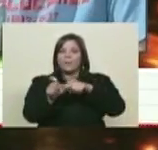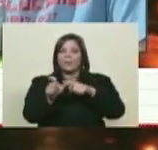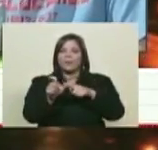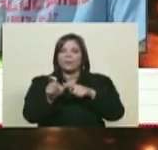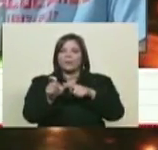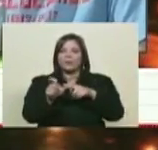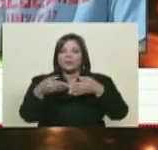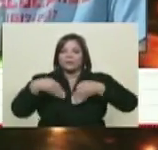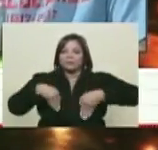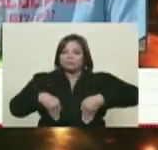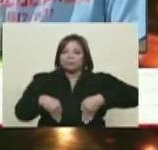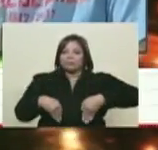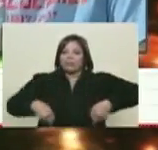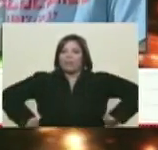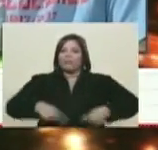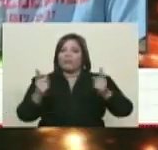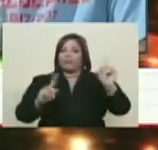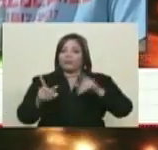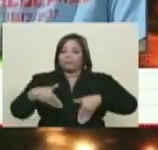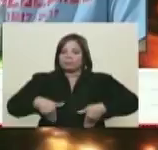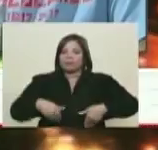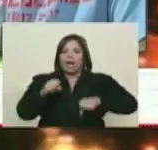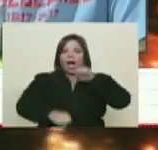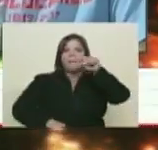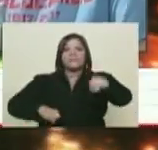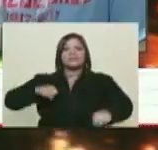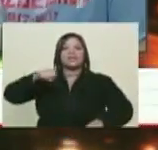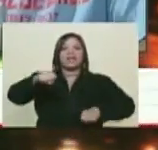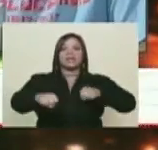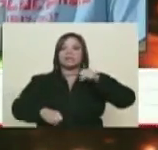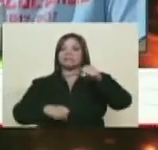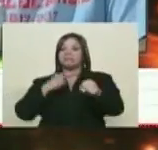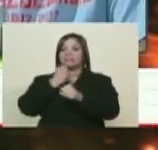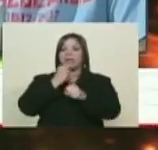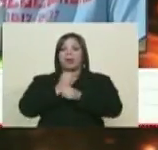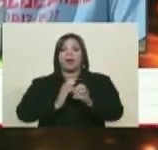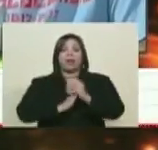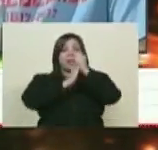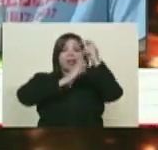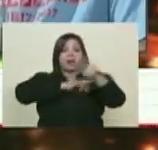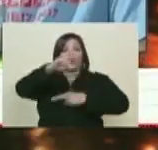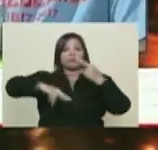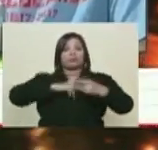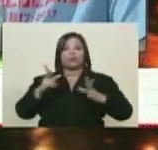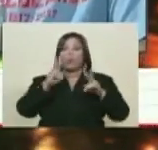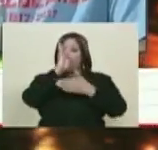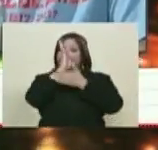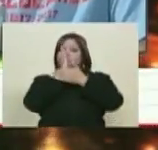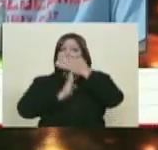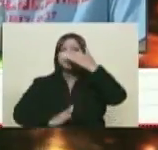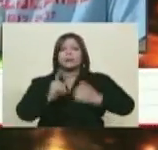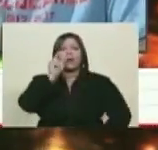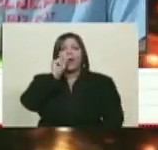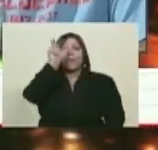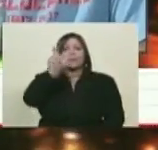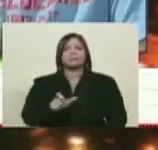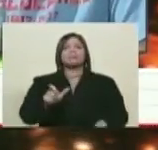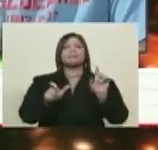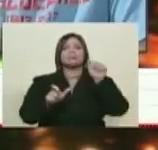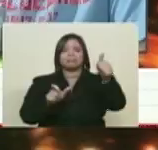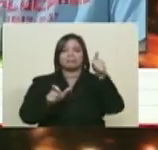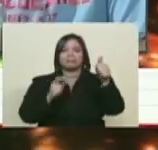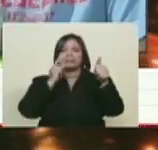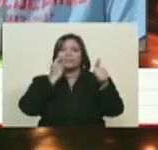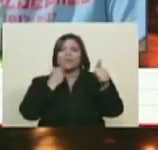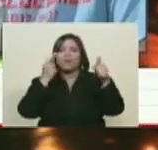austeridad. A veces llegaba en bicicleta al trabajo y era el líder de la revolución. Y bueno, es en sí uno de